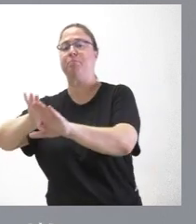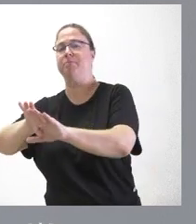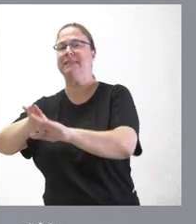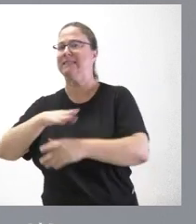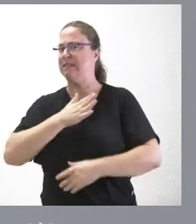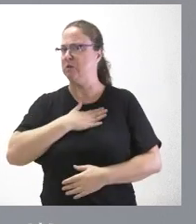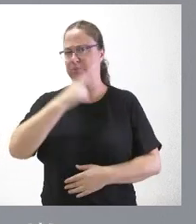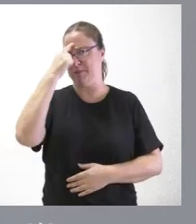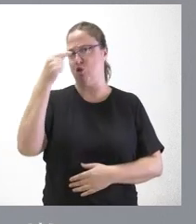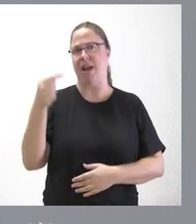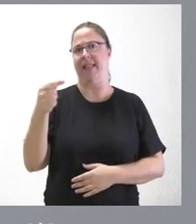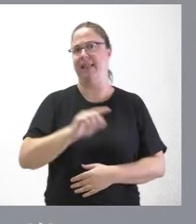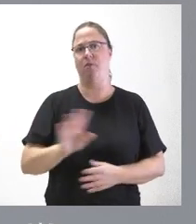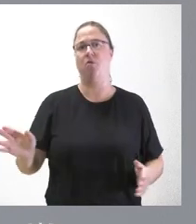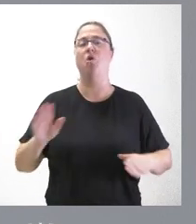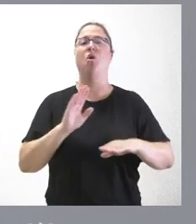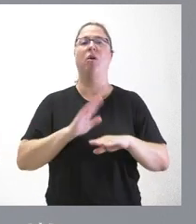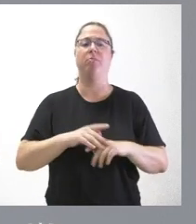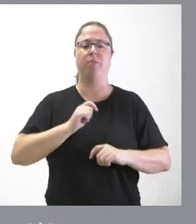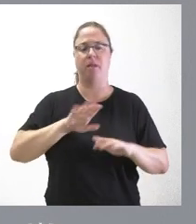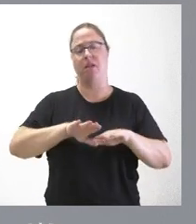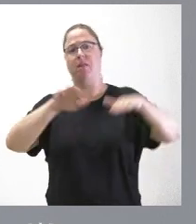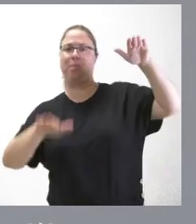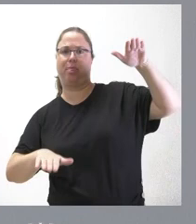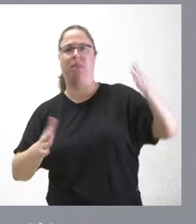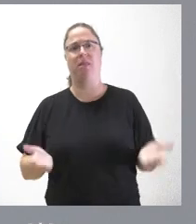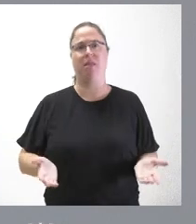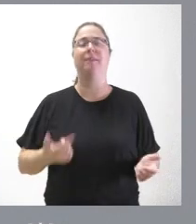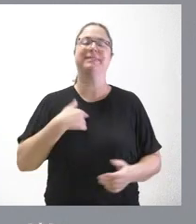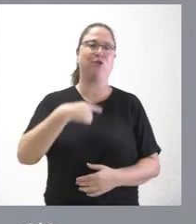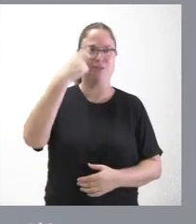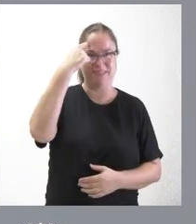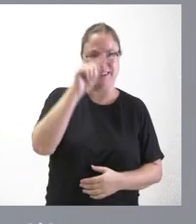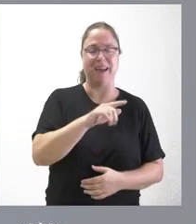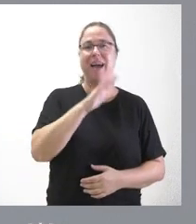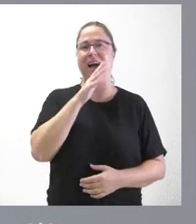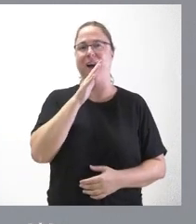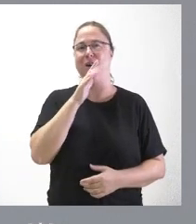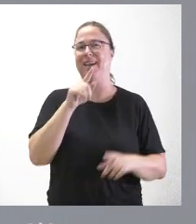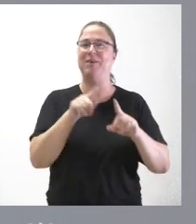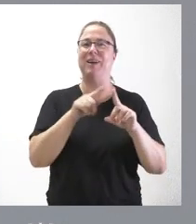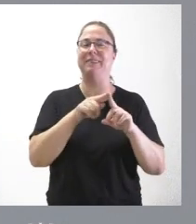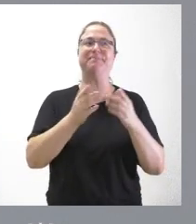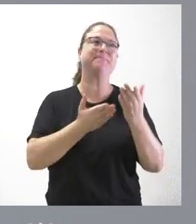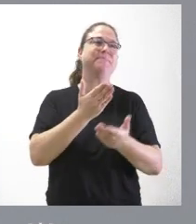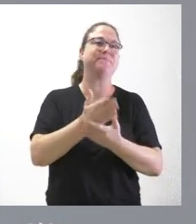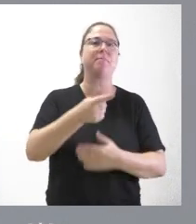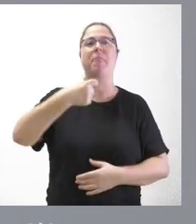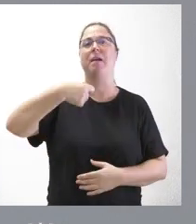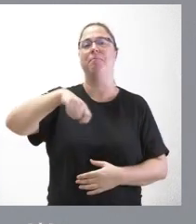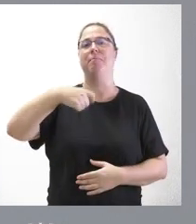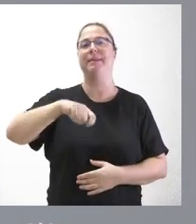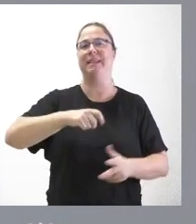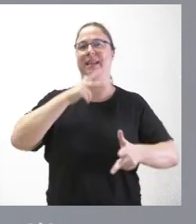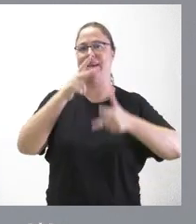negativo, porque generaría desigualdades. Yo sé que en este momento ya no es que lo plantee el presidente del